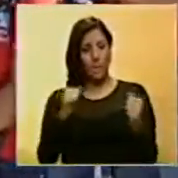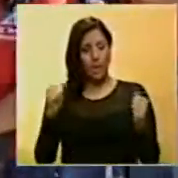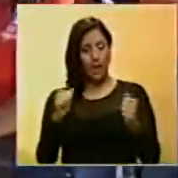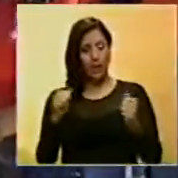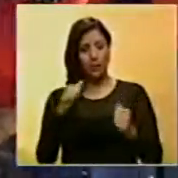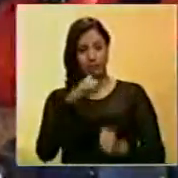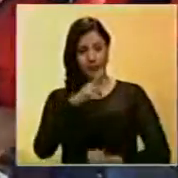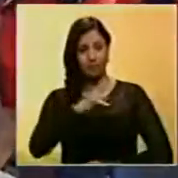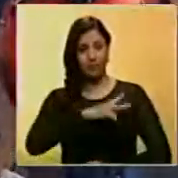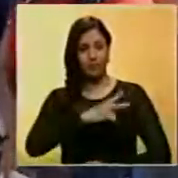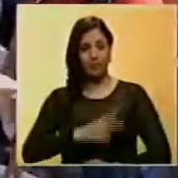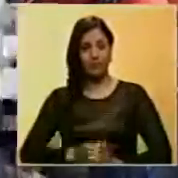Rivas, Noticiero Benevisión.